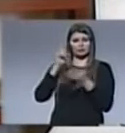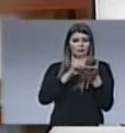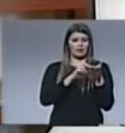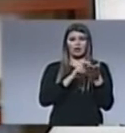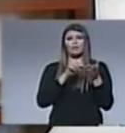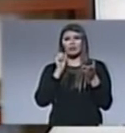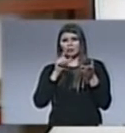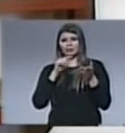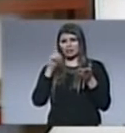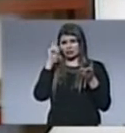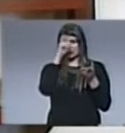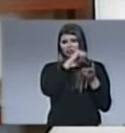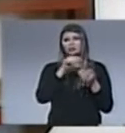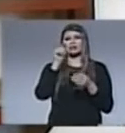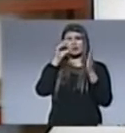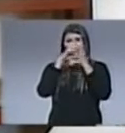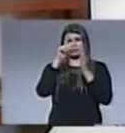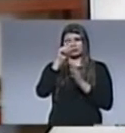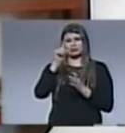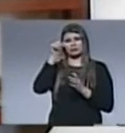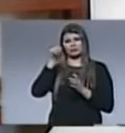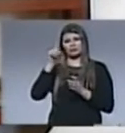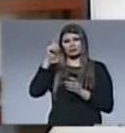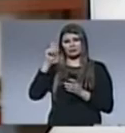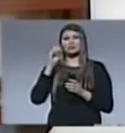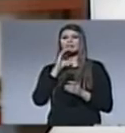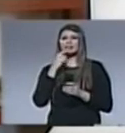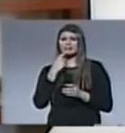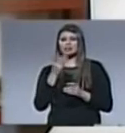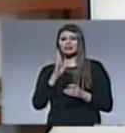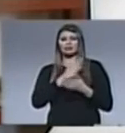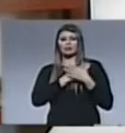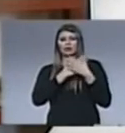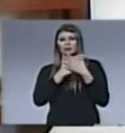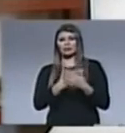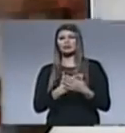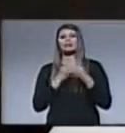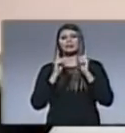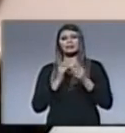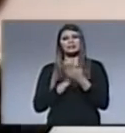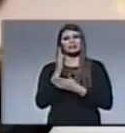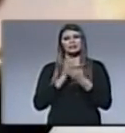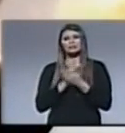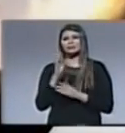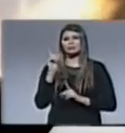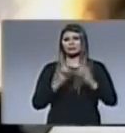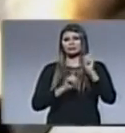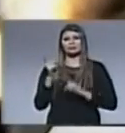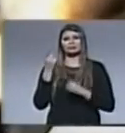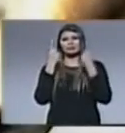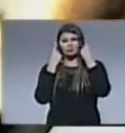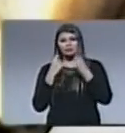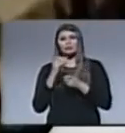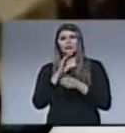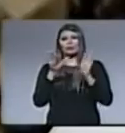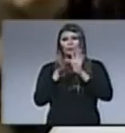dice en Proverios 17 17 que el amigo ama sobre todas las cosas ama y está en los tiempos de angustia y es